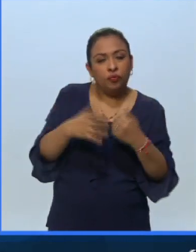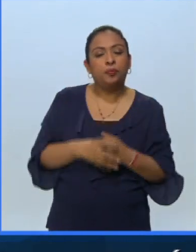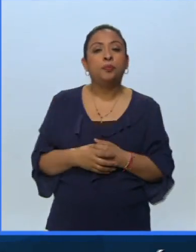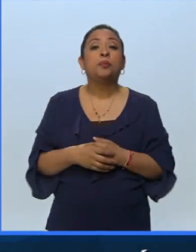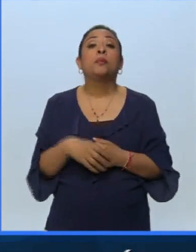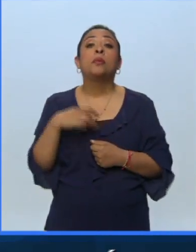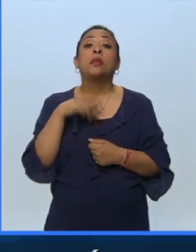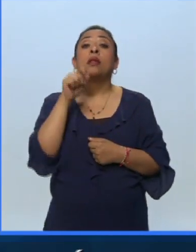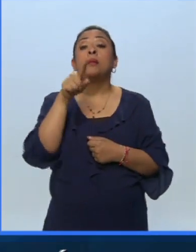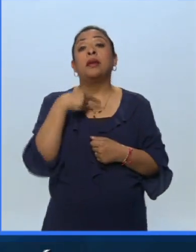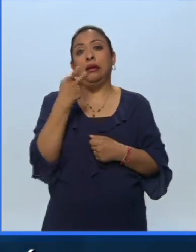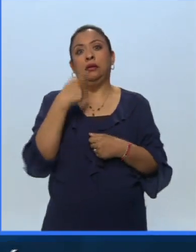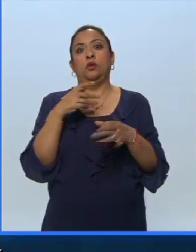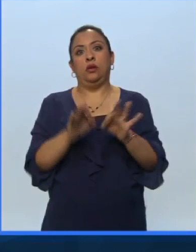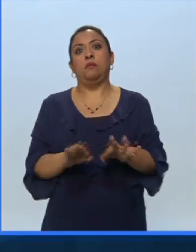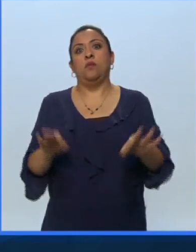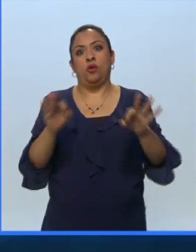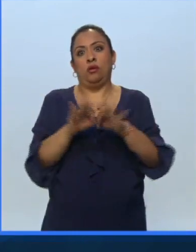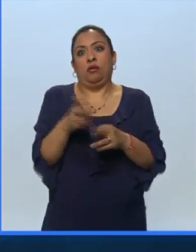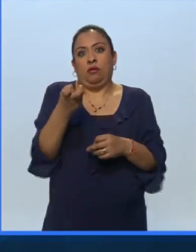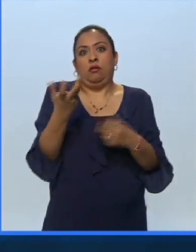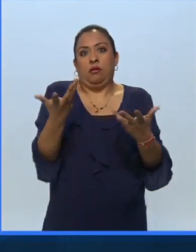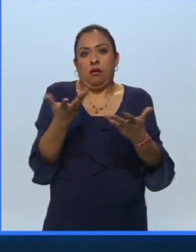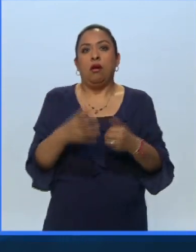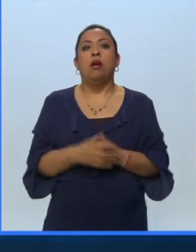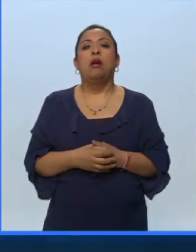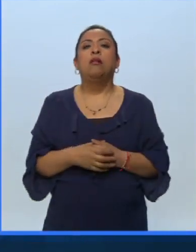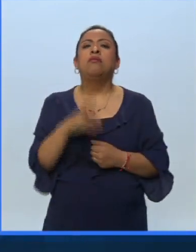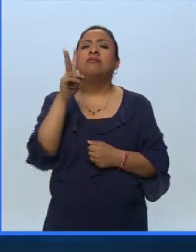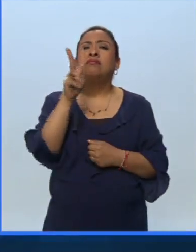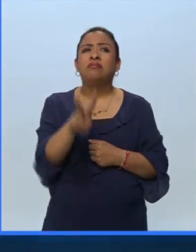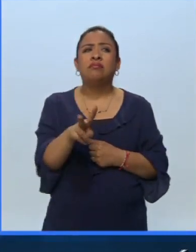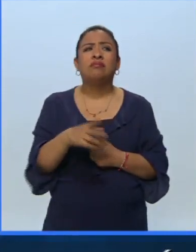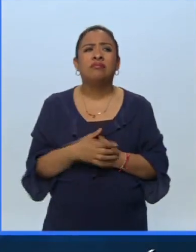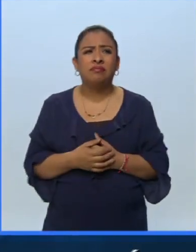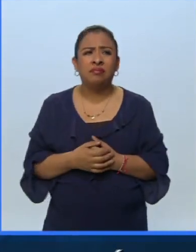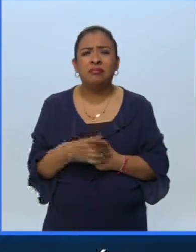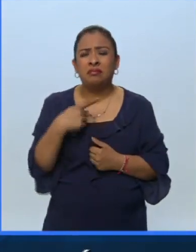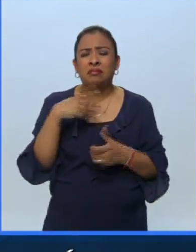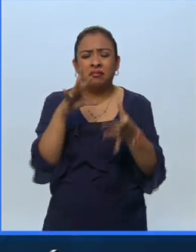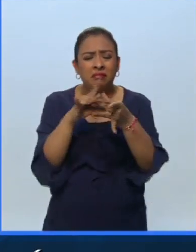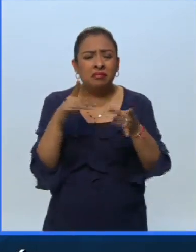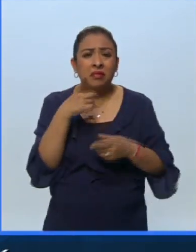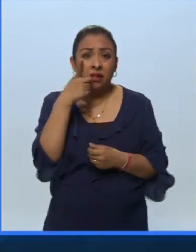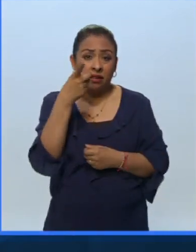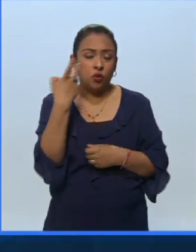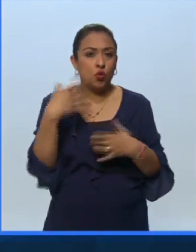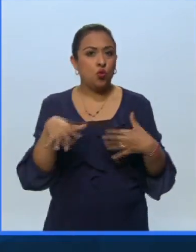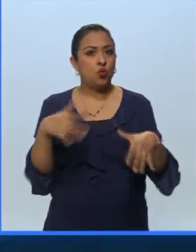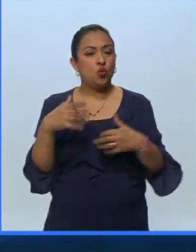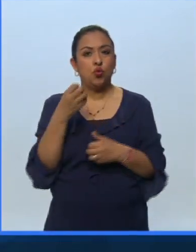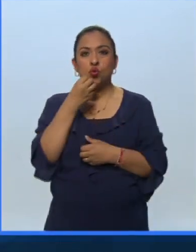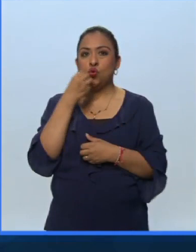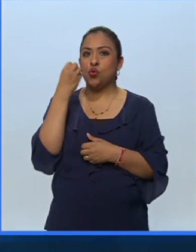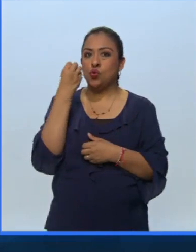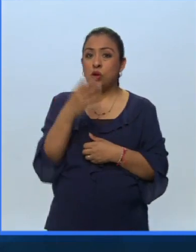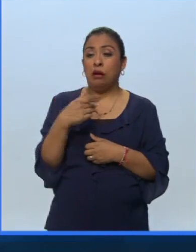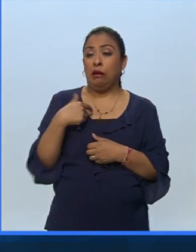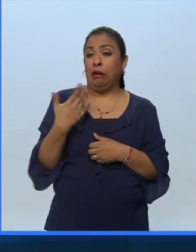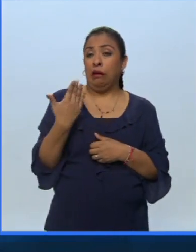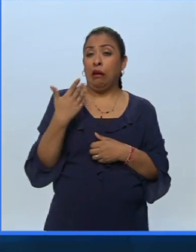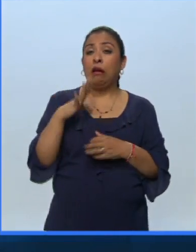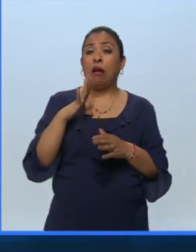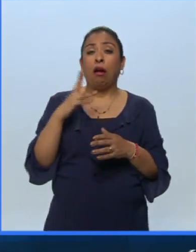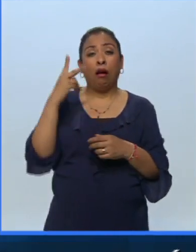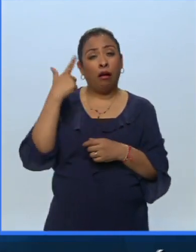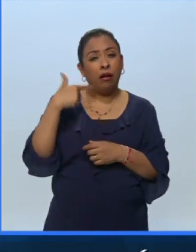porque además le ves la importancia que es que tiene Y un día me habla Missy Griggy y el documental de Eugenio está espectacular y acabábamos de hacer